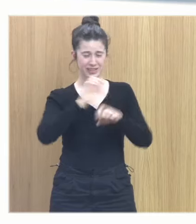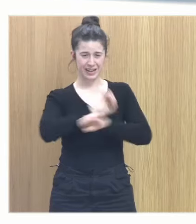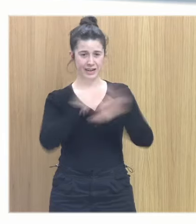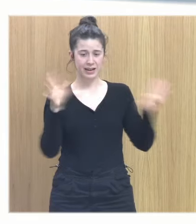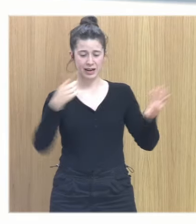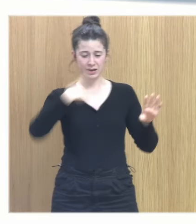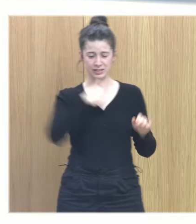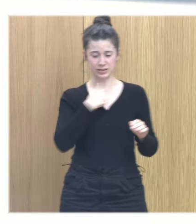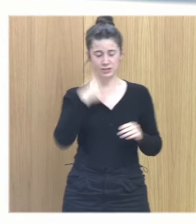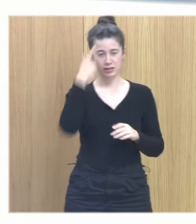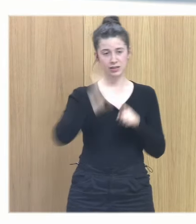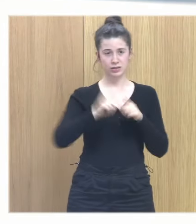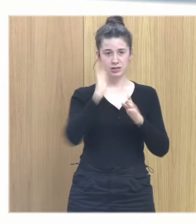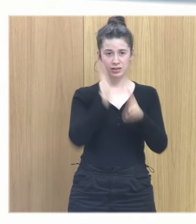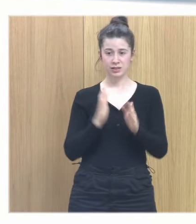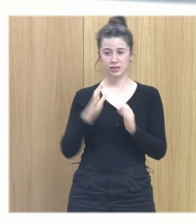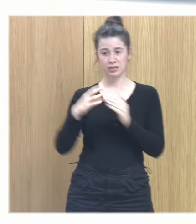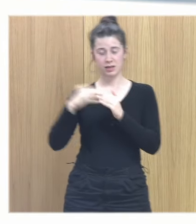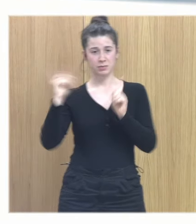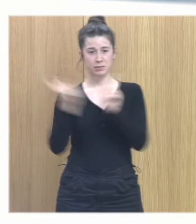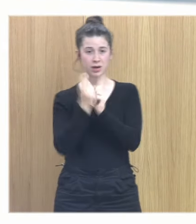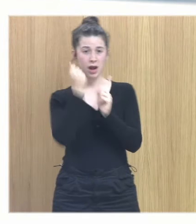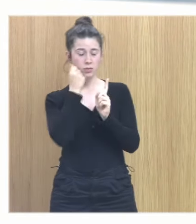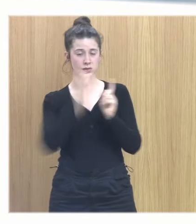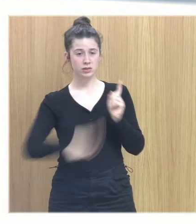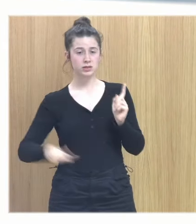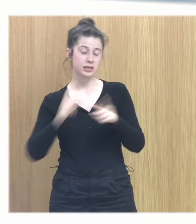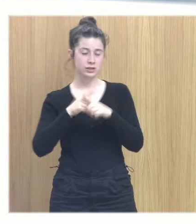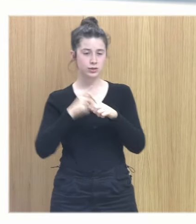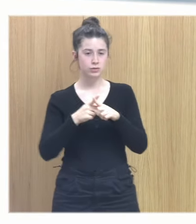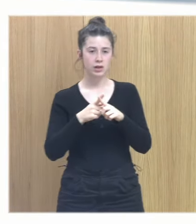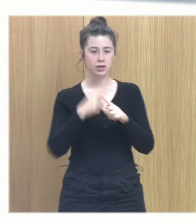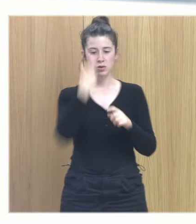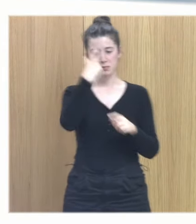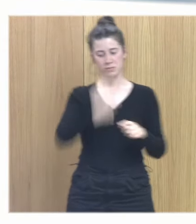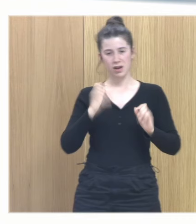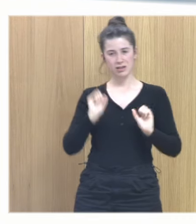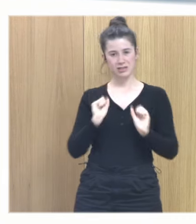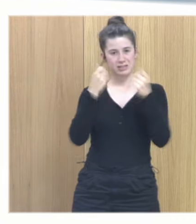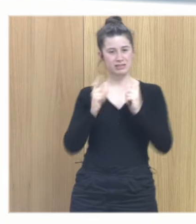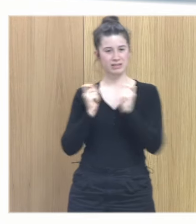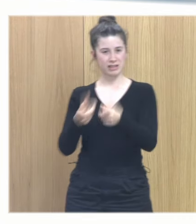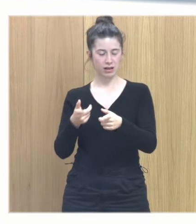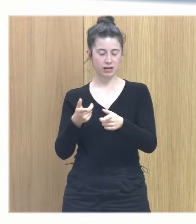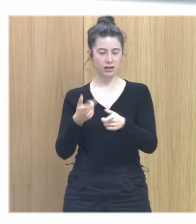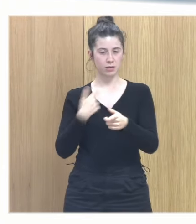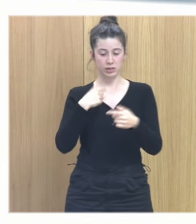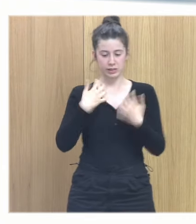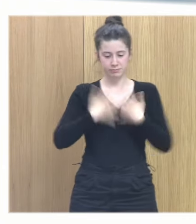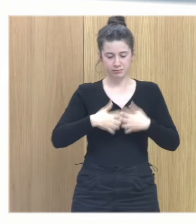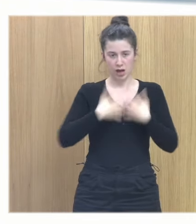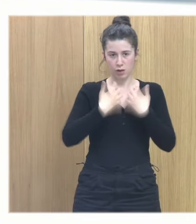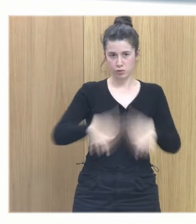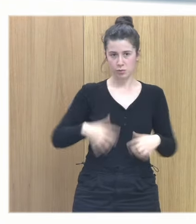trabajamos con personas con historias de abusos sexuales es colocarnos como salvadores ese es porque nos sale automático porque el dolor que te